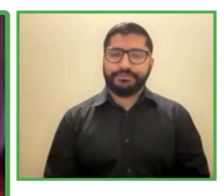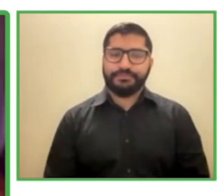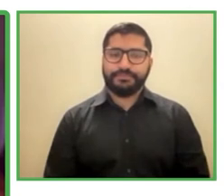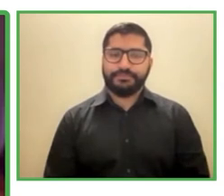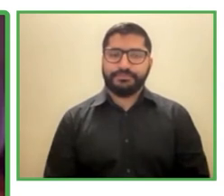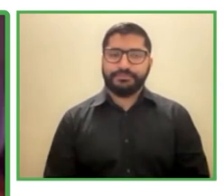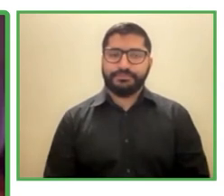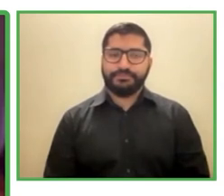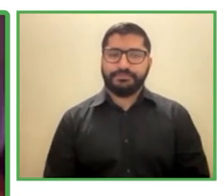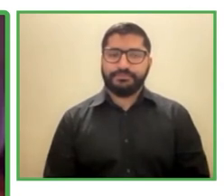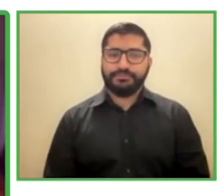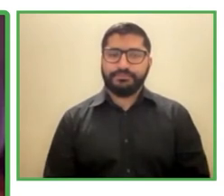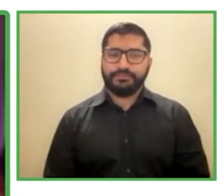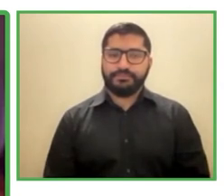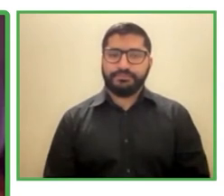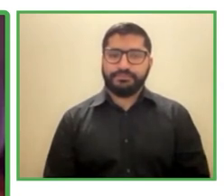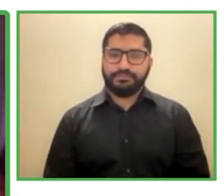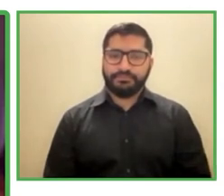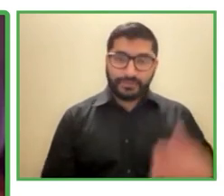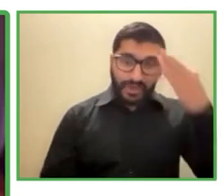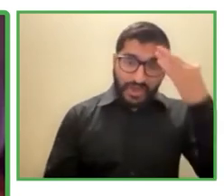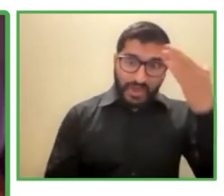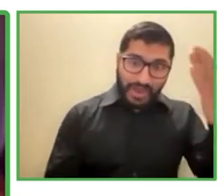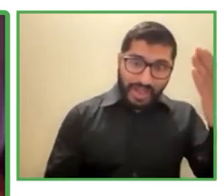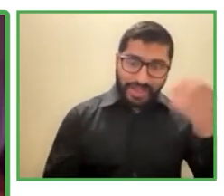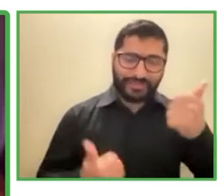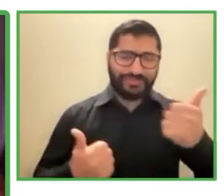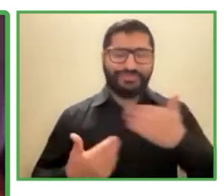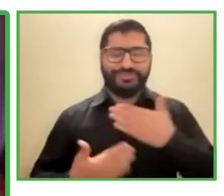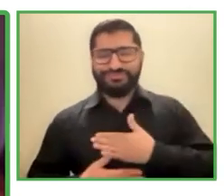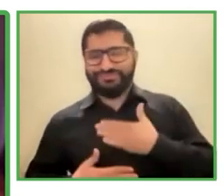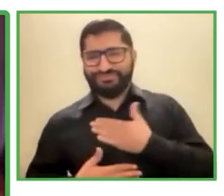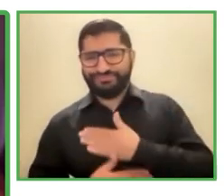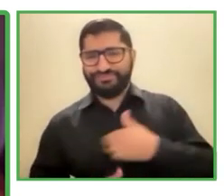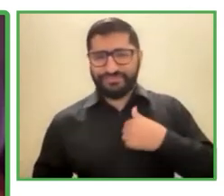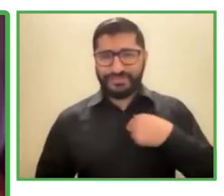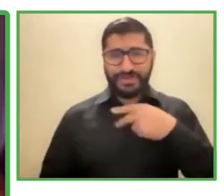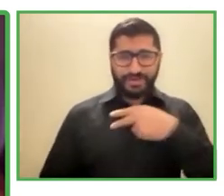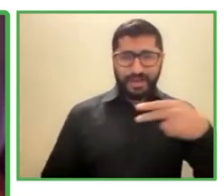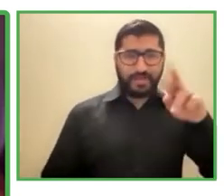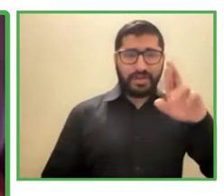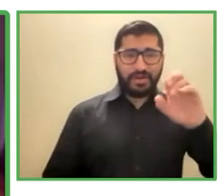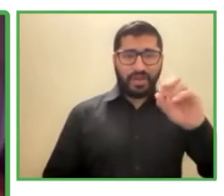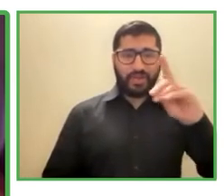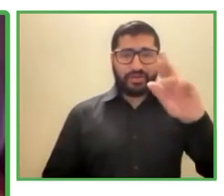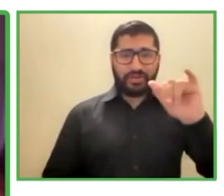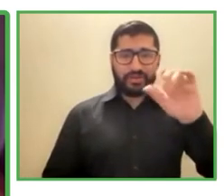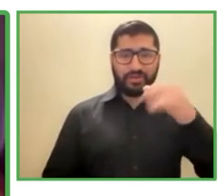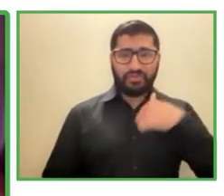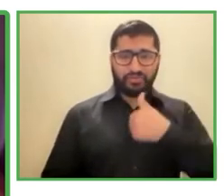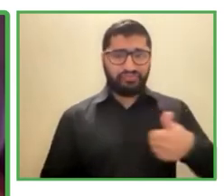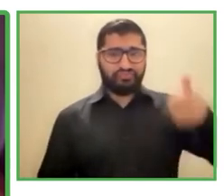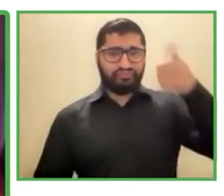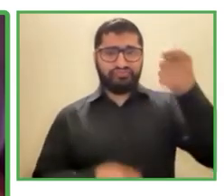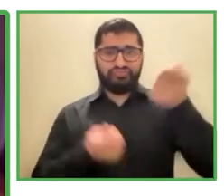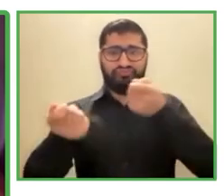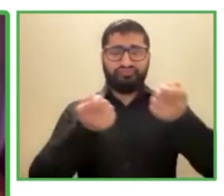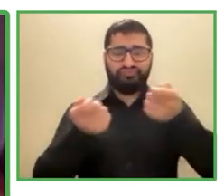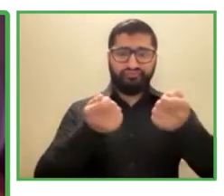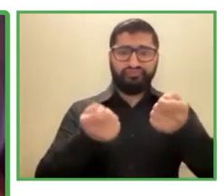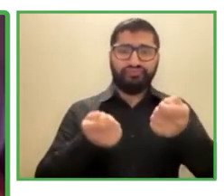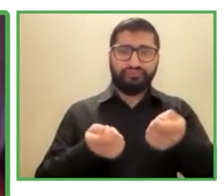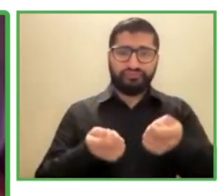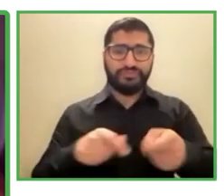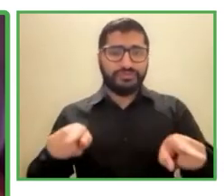hola mucho gusto soy Rodrigo Carvajal gerente general y fundador de la empresa SECO Chile